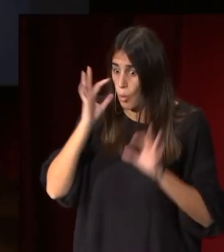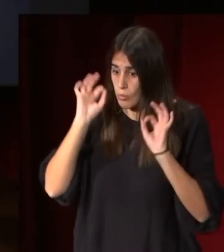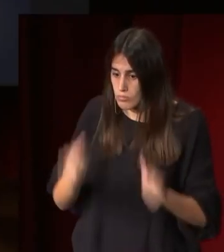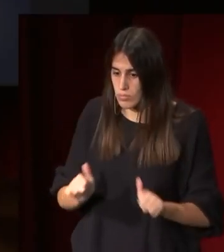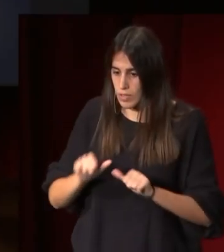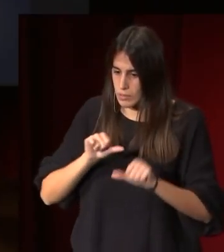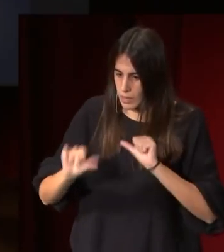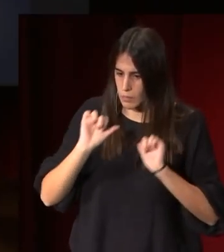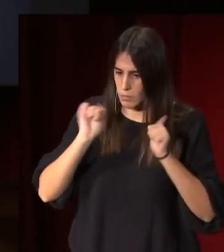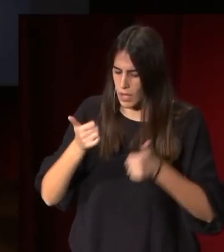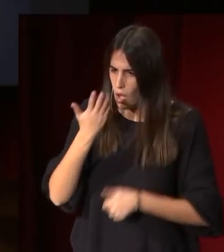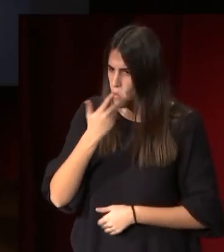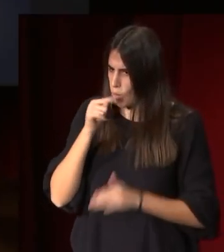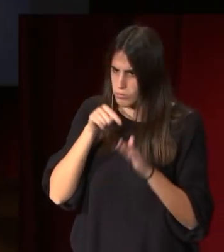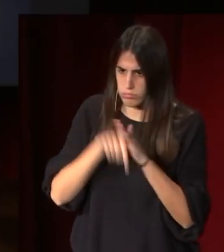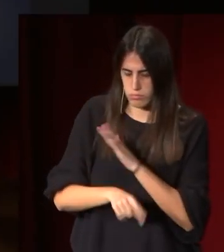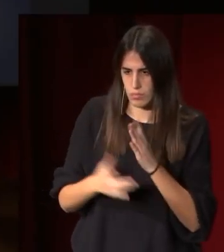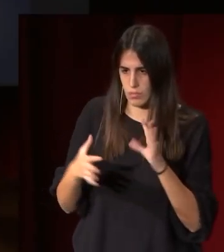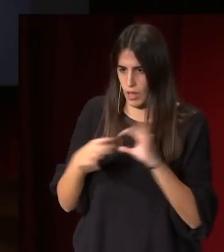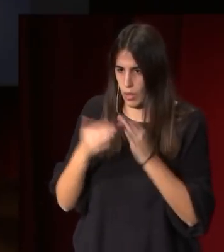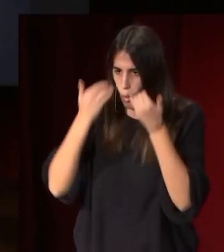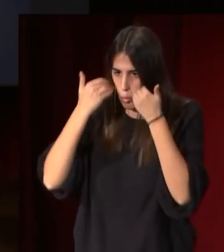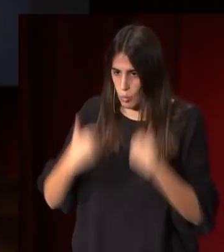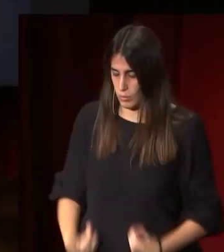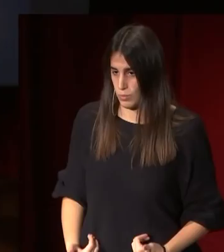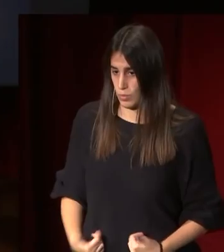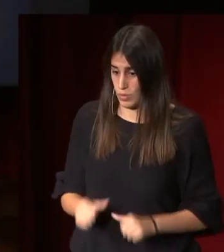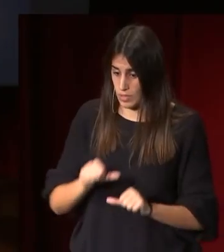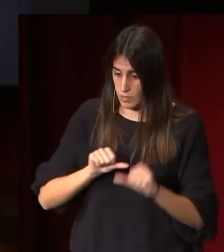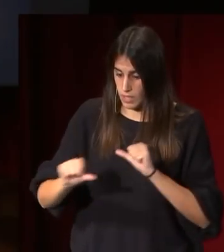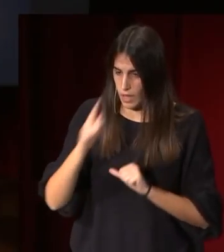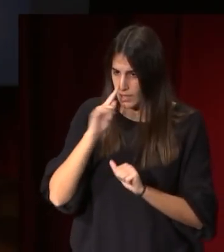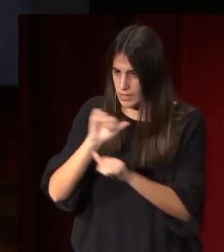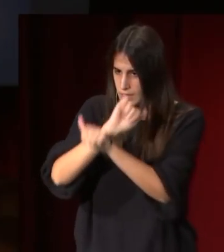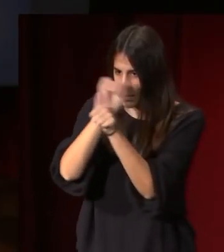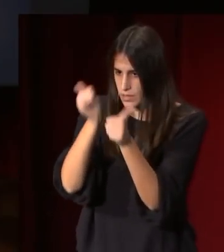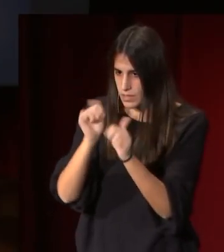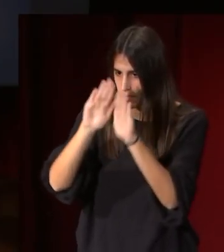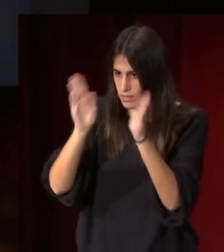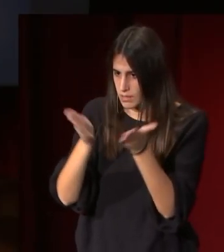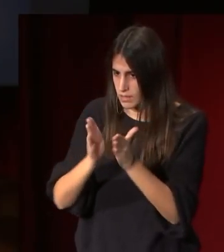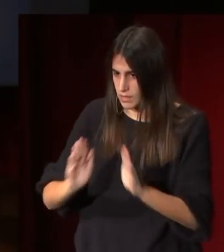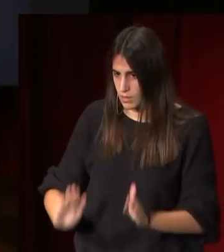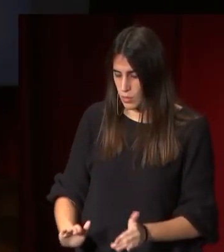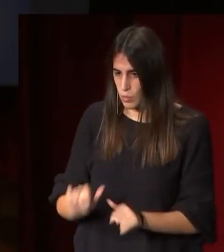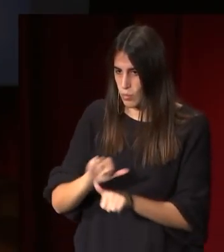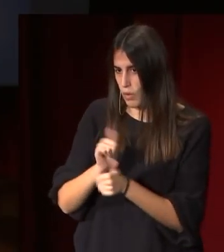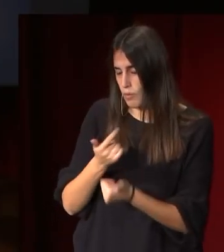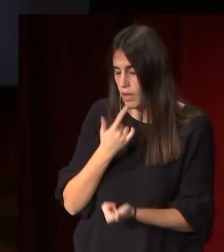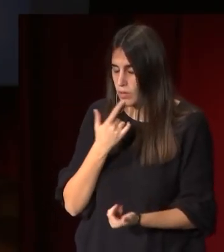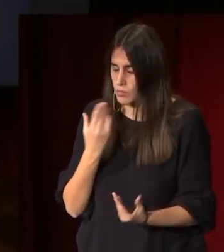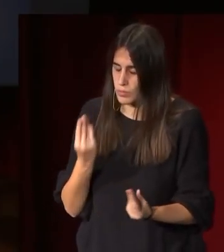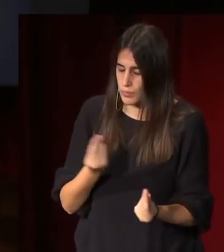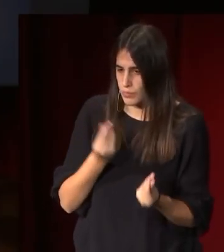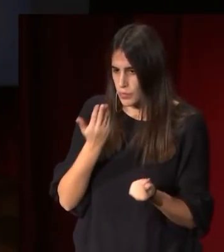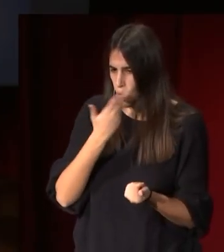conocimiento de la anatomía que le va a permitir luego modelar de una forma, digamos,